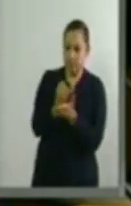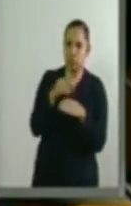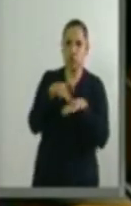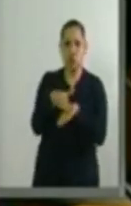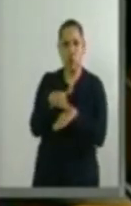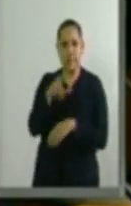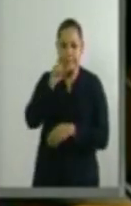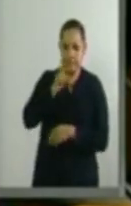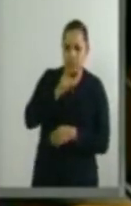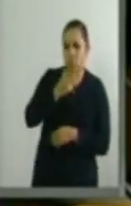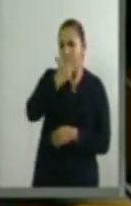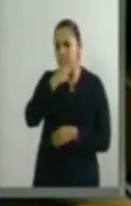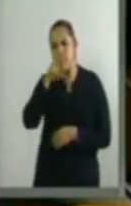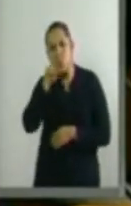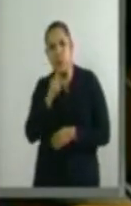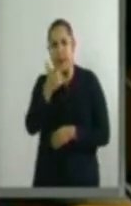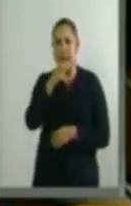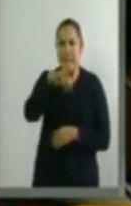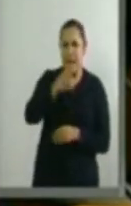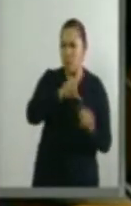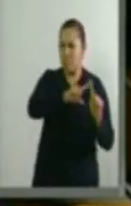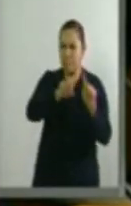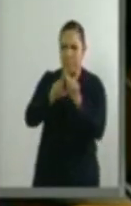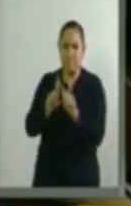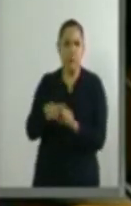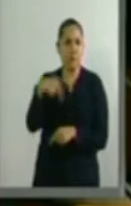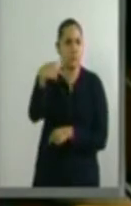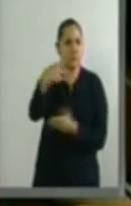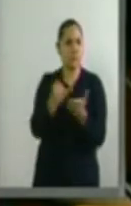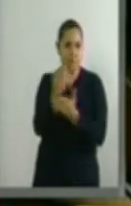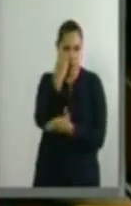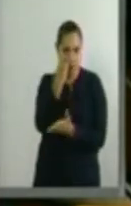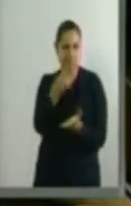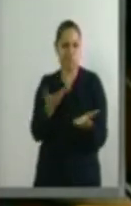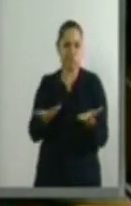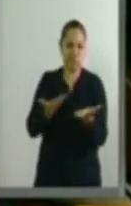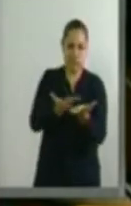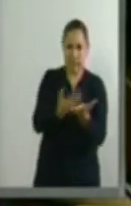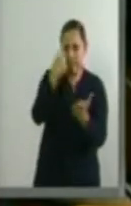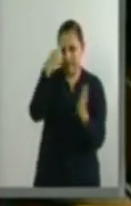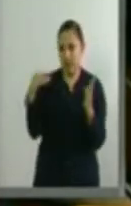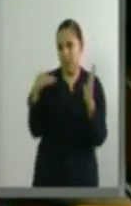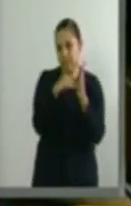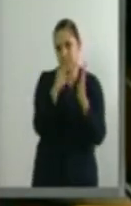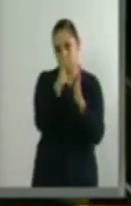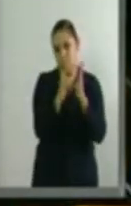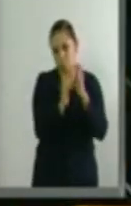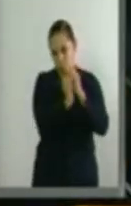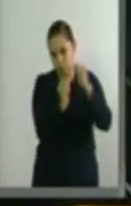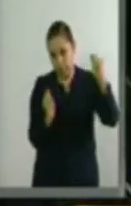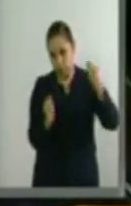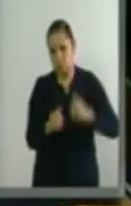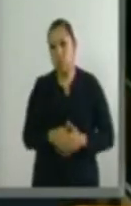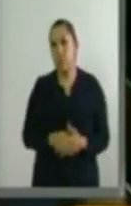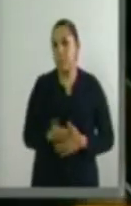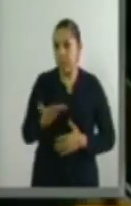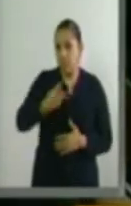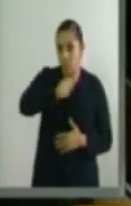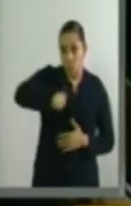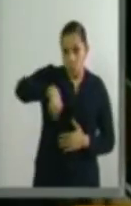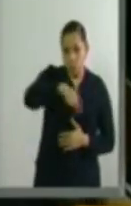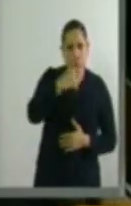Compañeras y compañeros legisladores, estamos a favor del pleno desarrollo y bienestar de la población